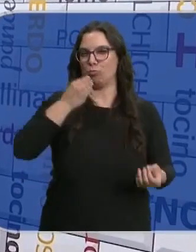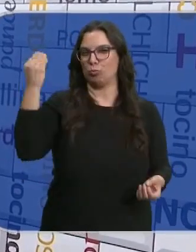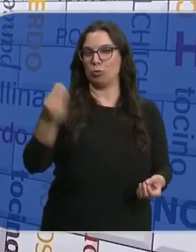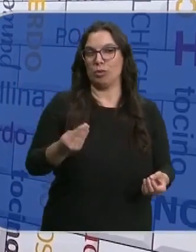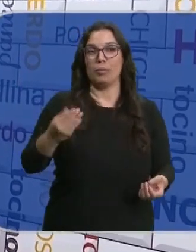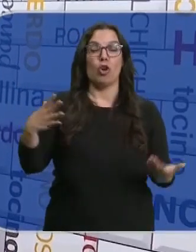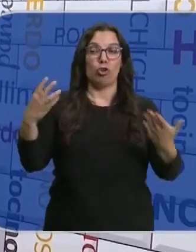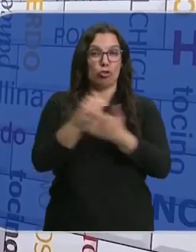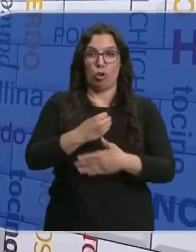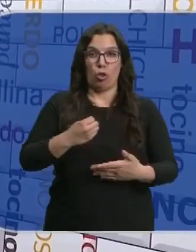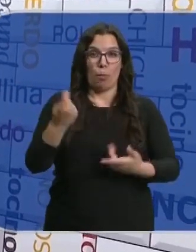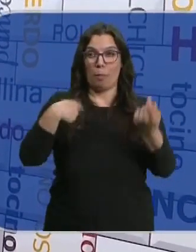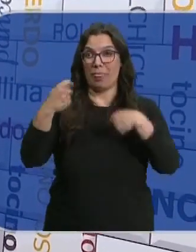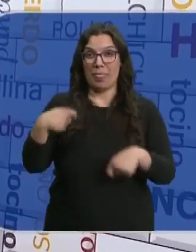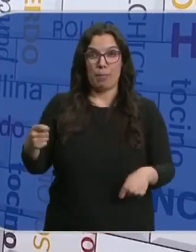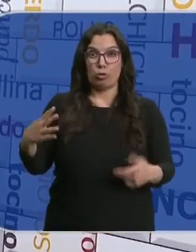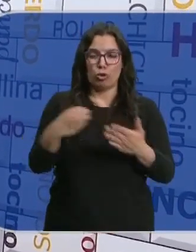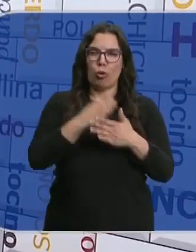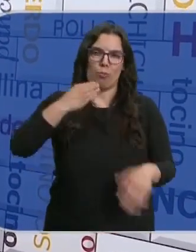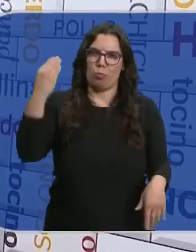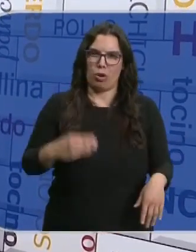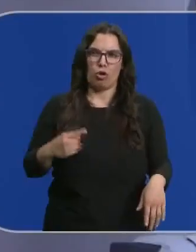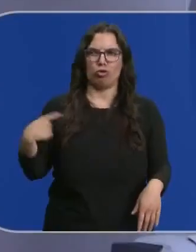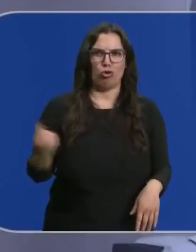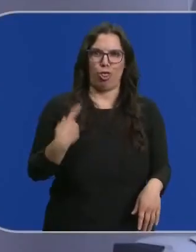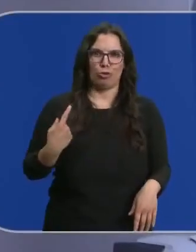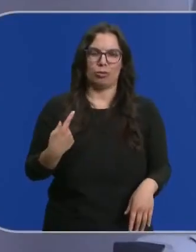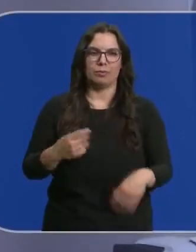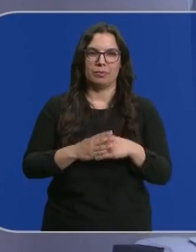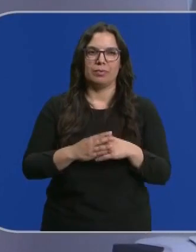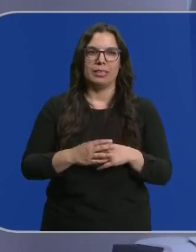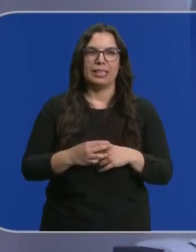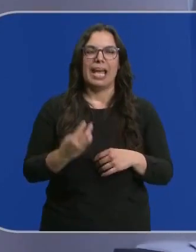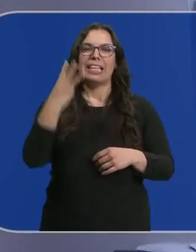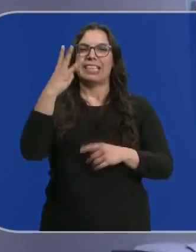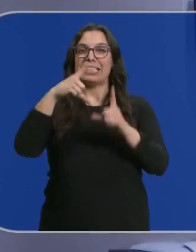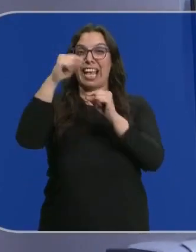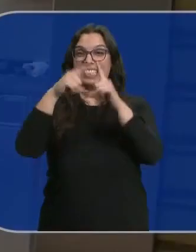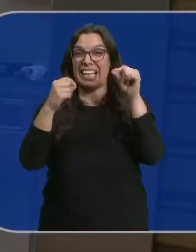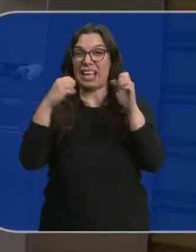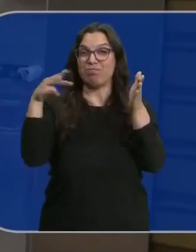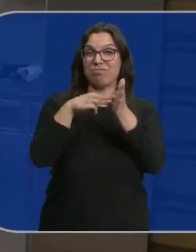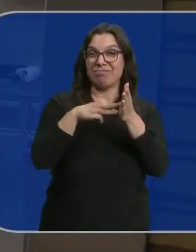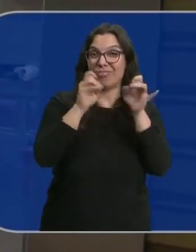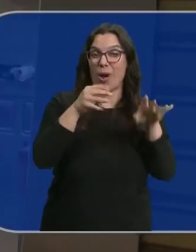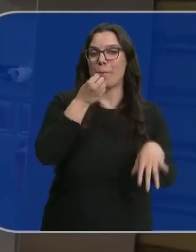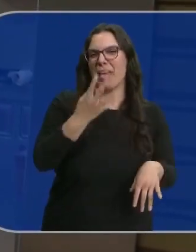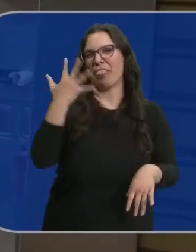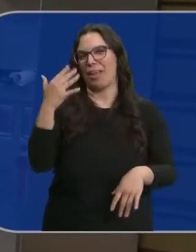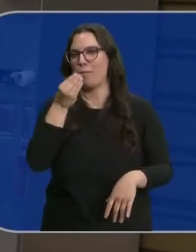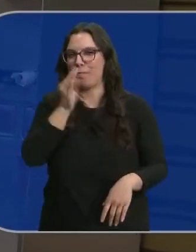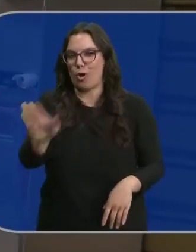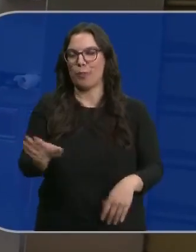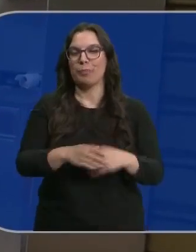pero es que aquí todos vendemos lechazo, bueno, aquí en el mercado de abastos el lechazo es bueno. Un tres estrellas está bien, pero un cinco estrellas está mejor. Claves para que en otros